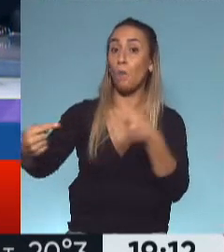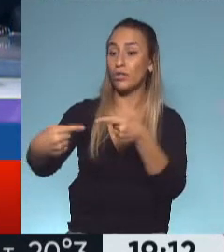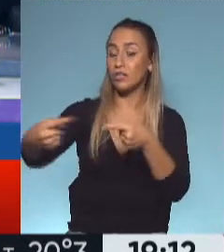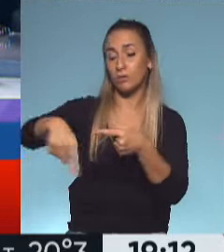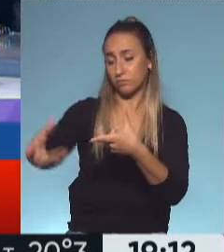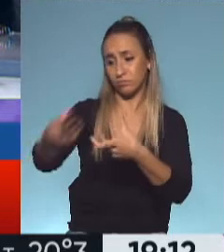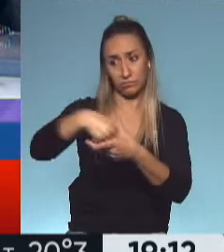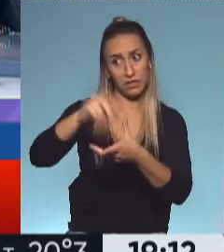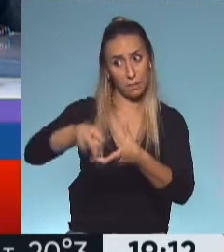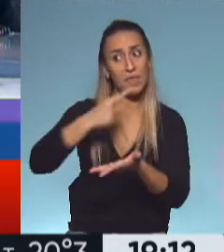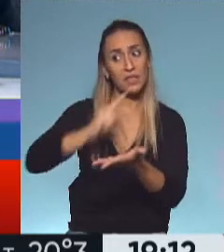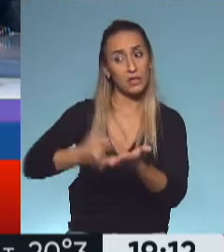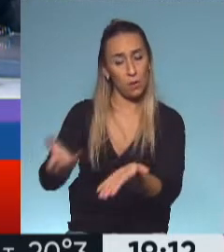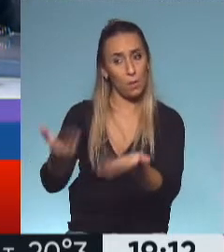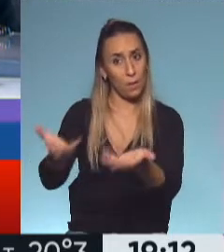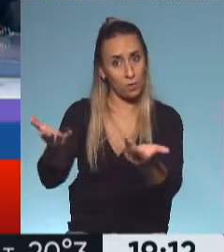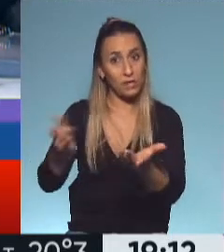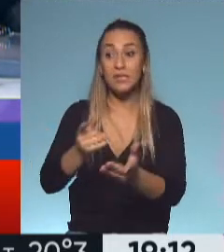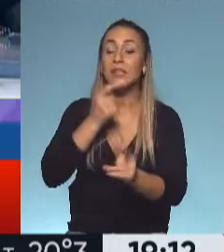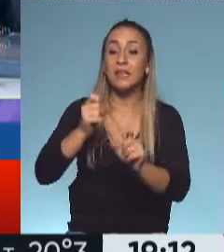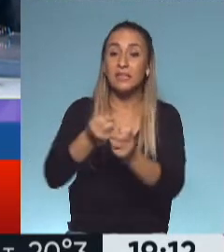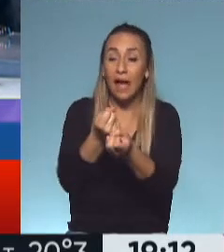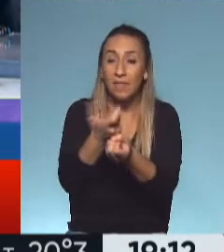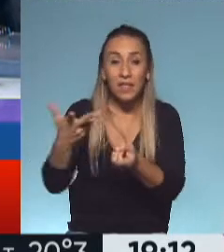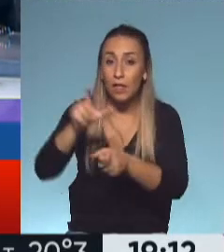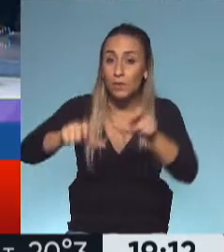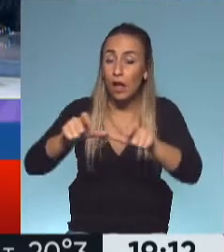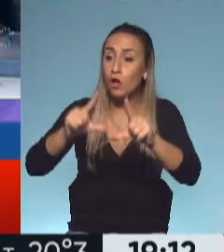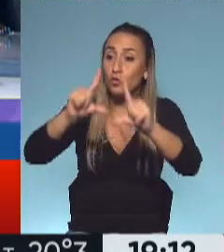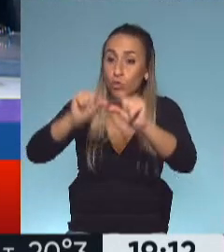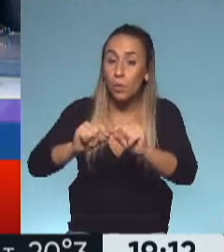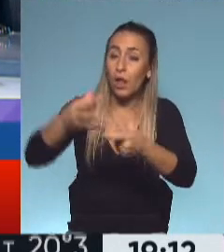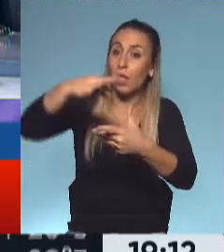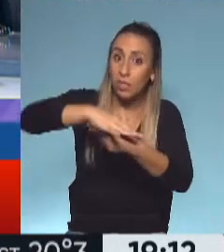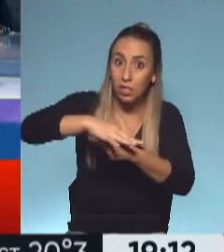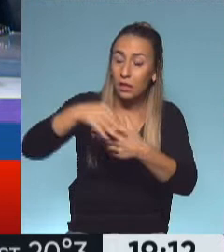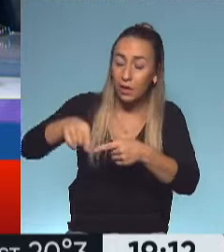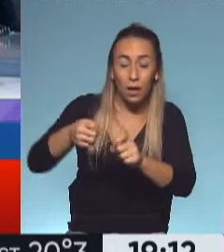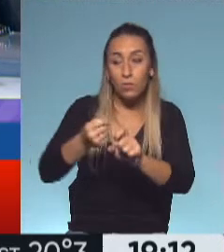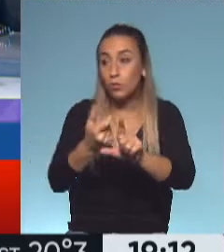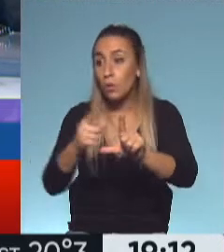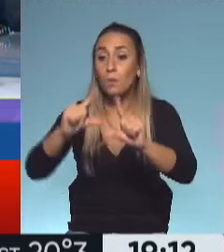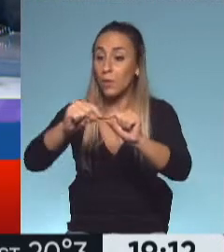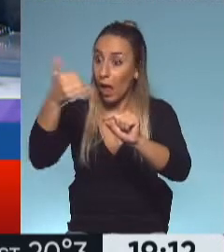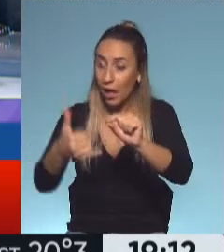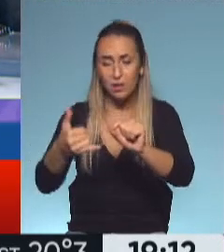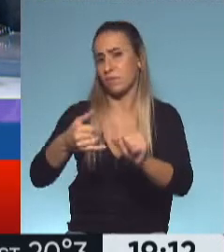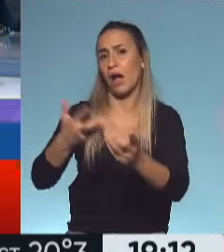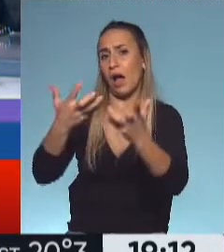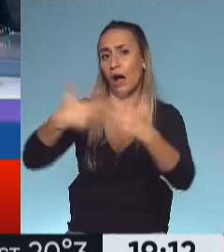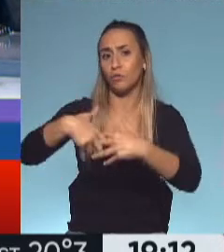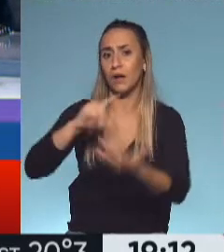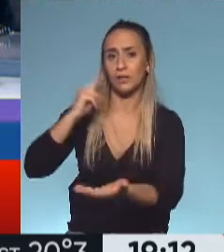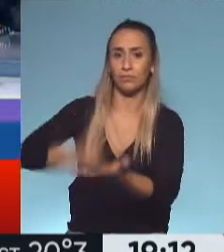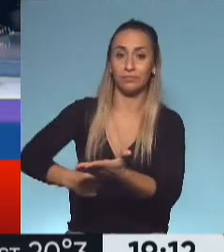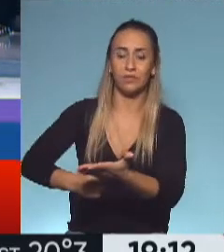parámetros y que cuando los números marquen una determinada situación, no haya que hacer la reunión de los jefes de gabinete, no haya que hacer la cita